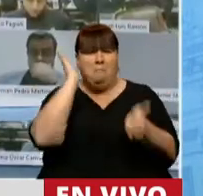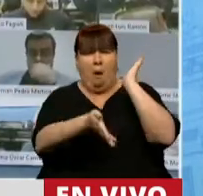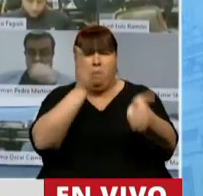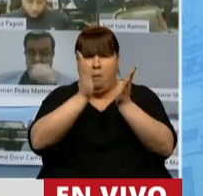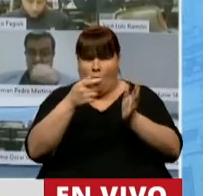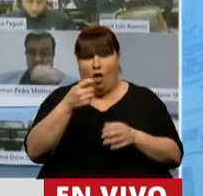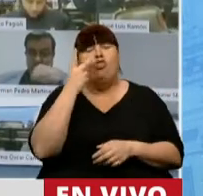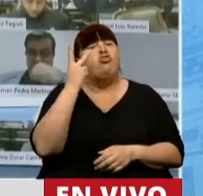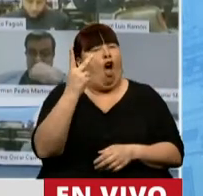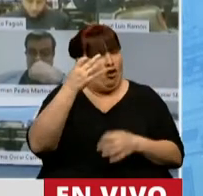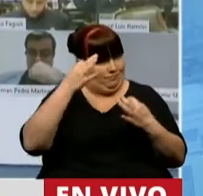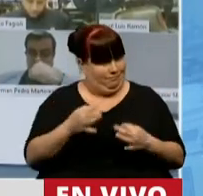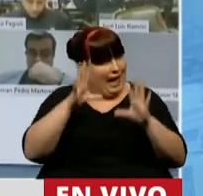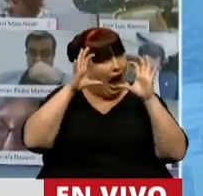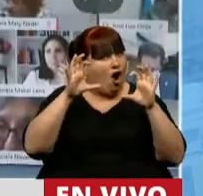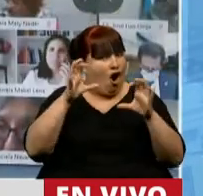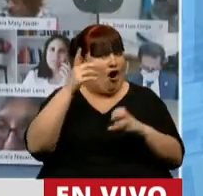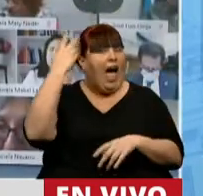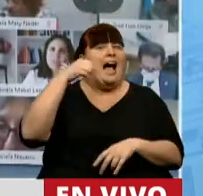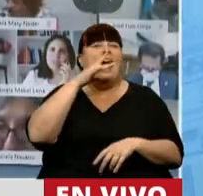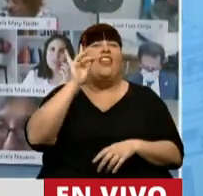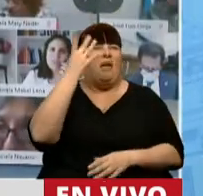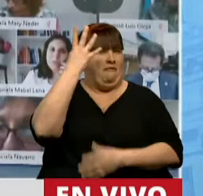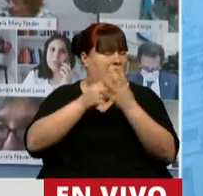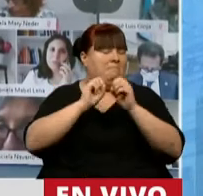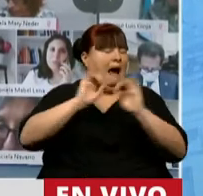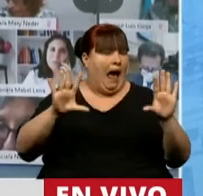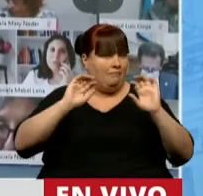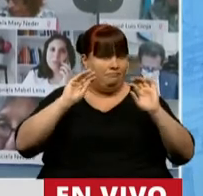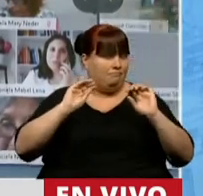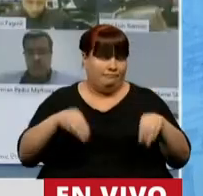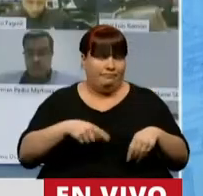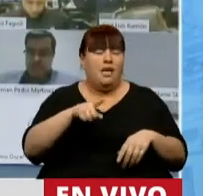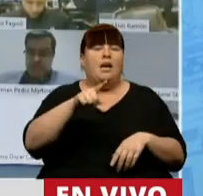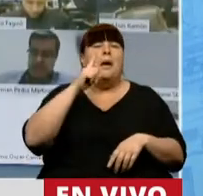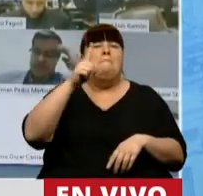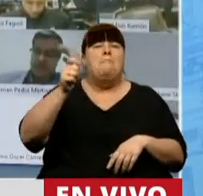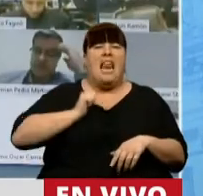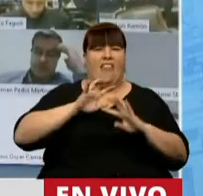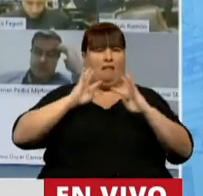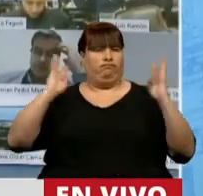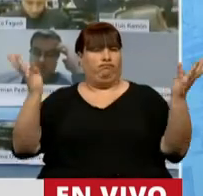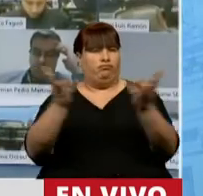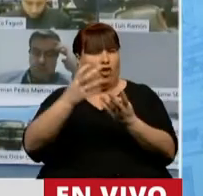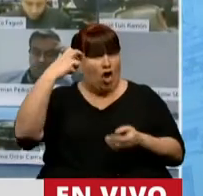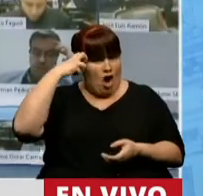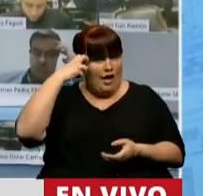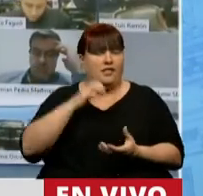represión, en realidad dos, recordemos la fallida del 14 de diciembre, mil gendarmes rodeando el Congreso,